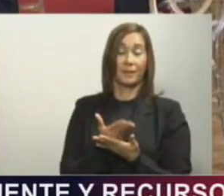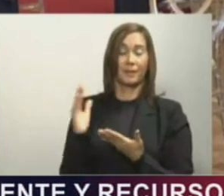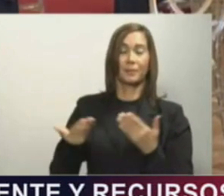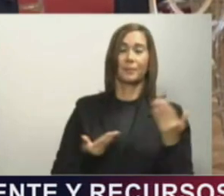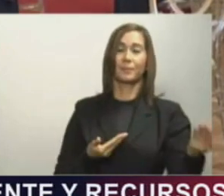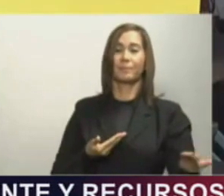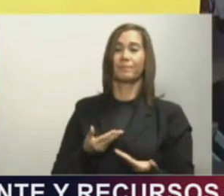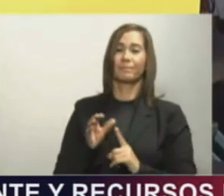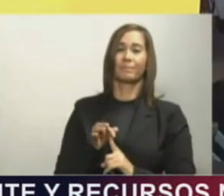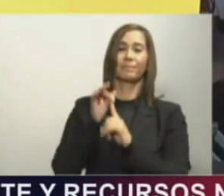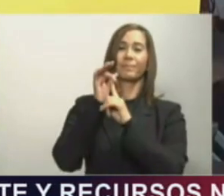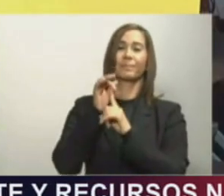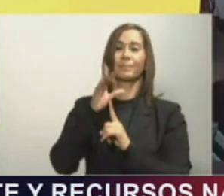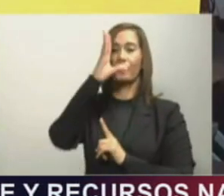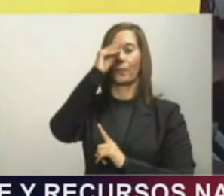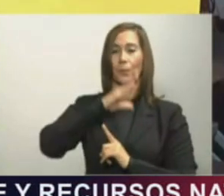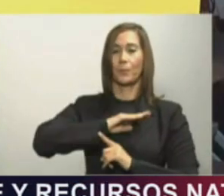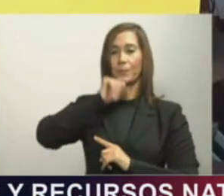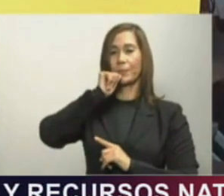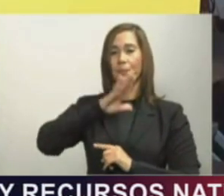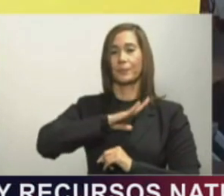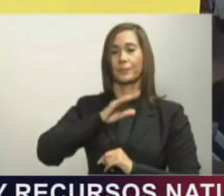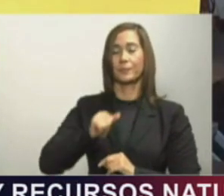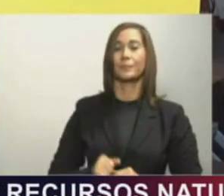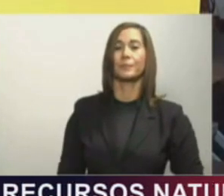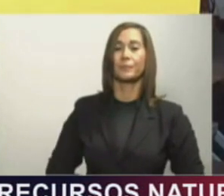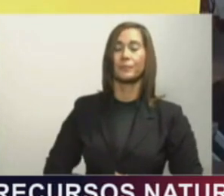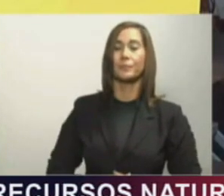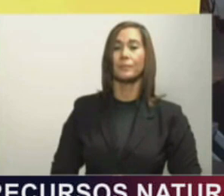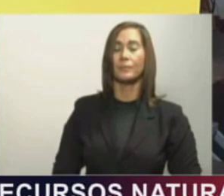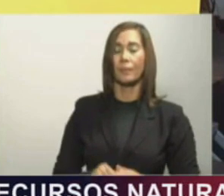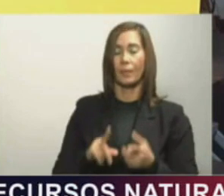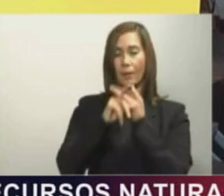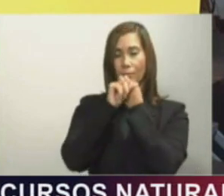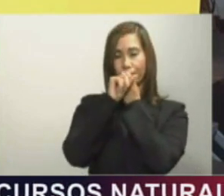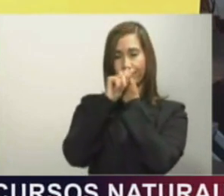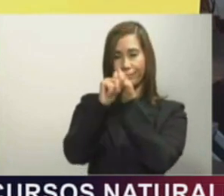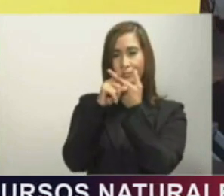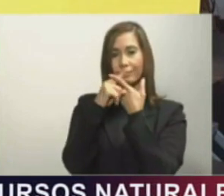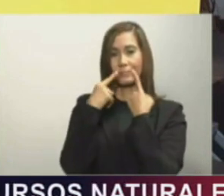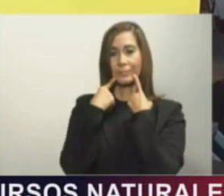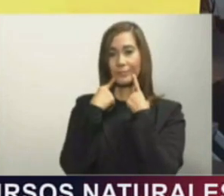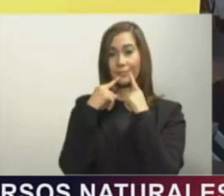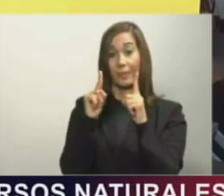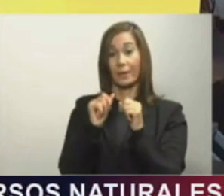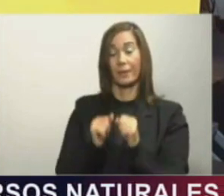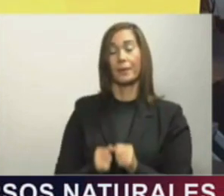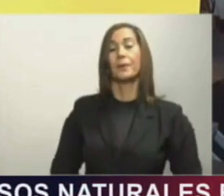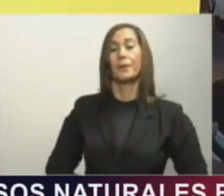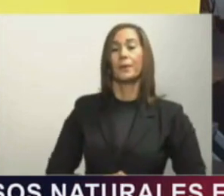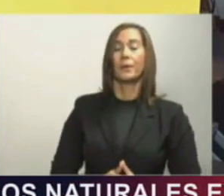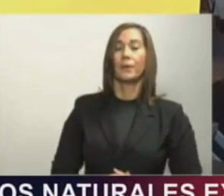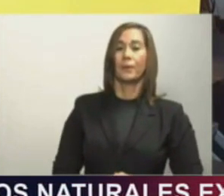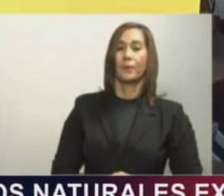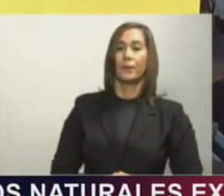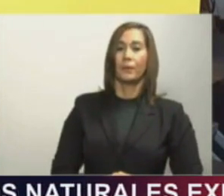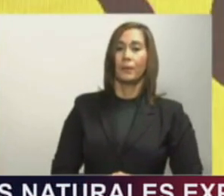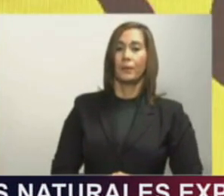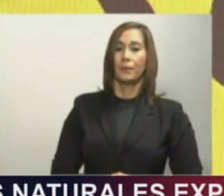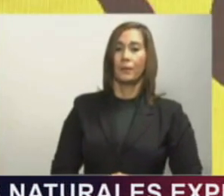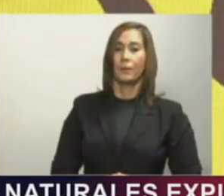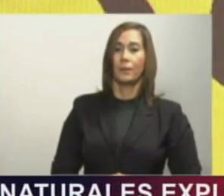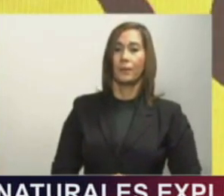especiales, damas y caballeros, amigos de la prensa. Como saben, desde que asumimos la